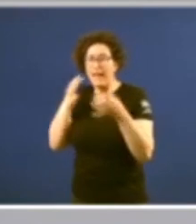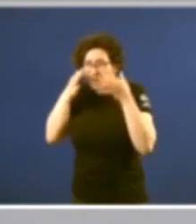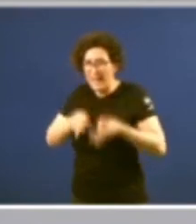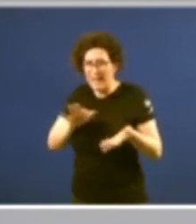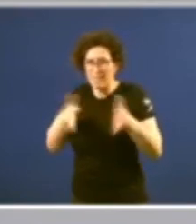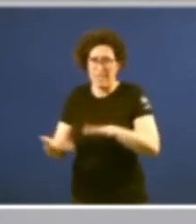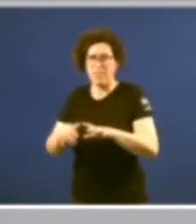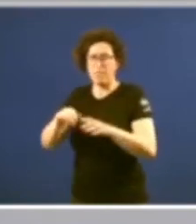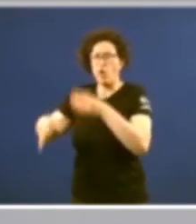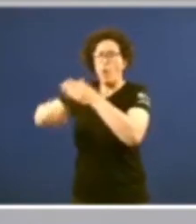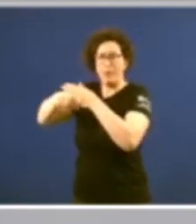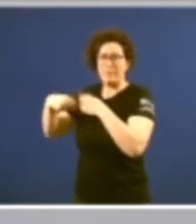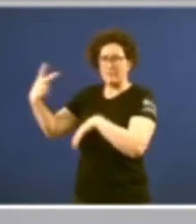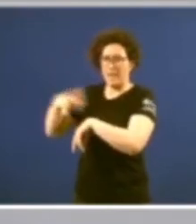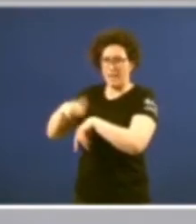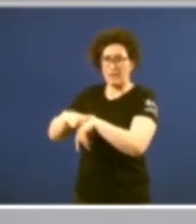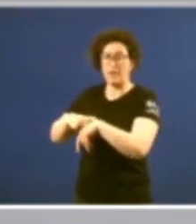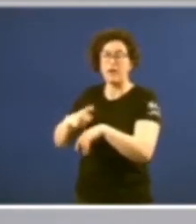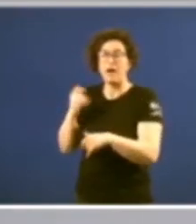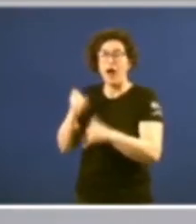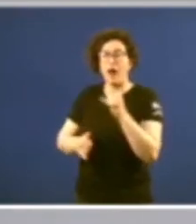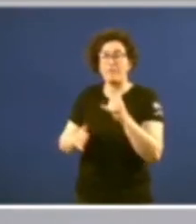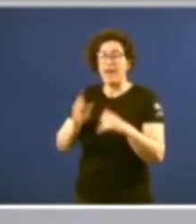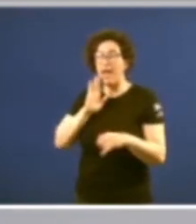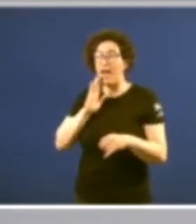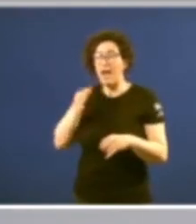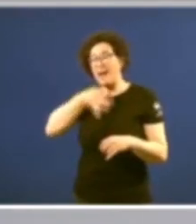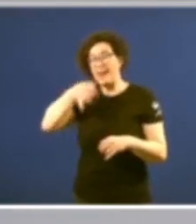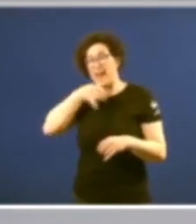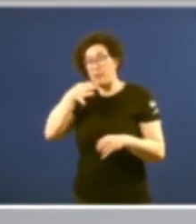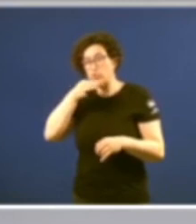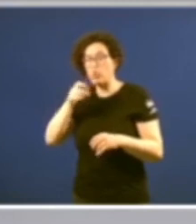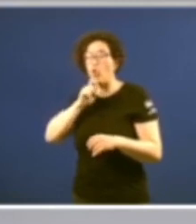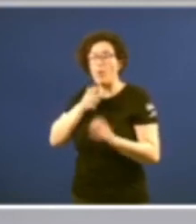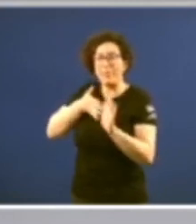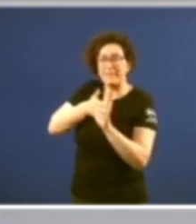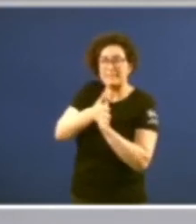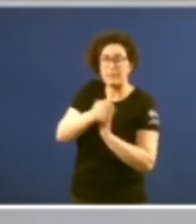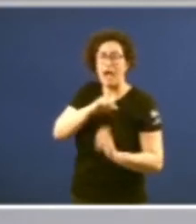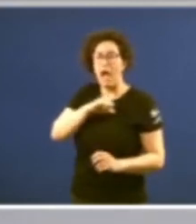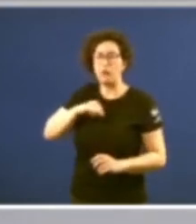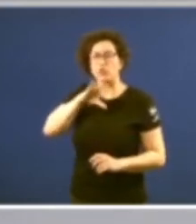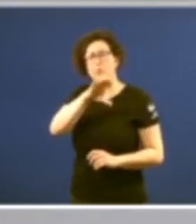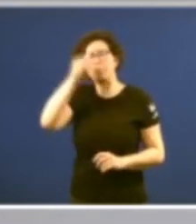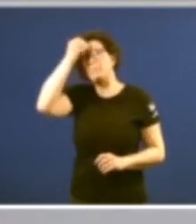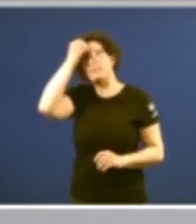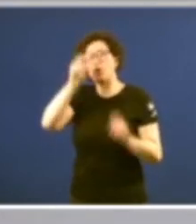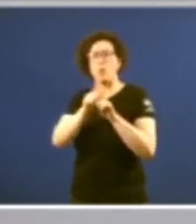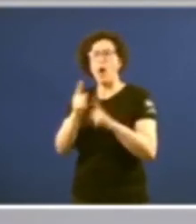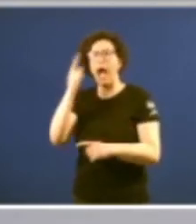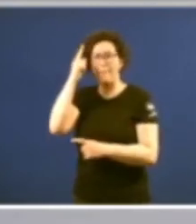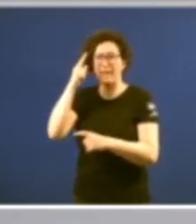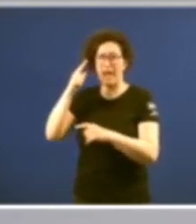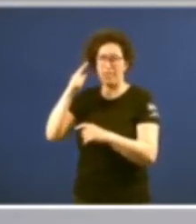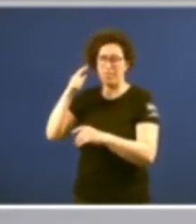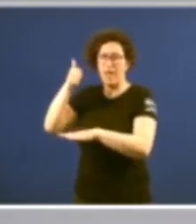complementarias tanto o relato que describía as autonomías como unha ameaza para a nación como a